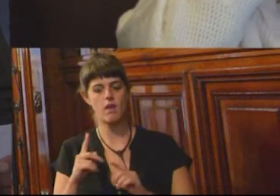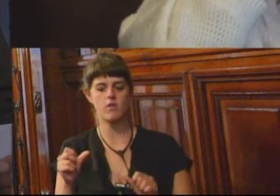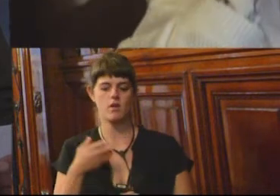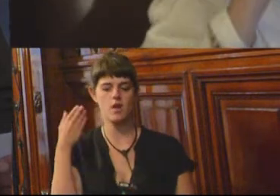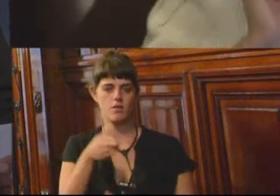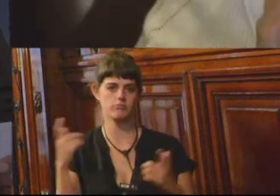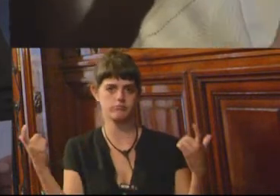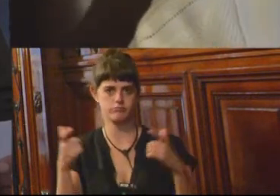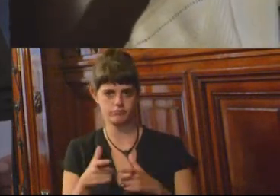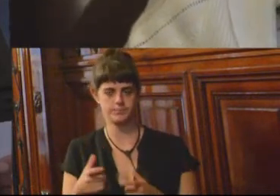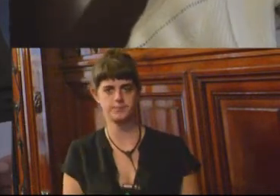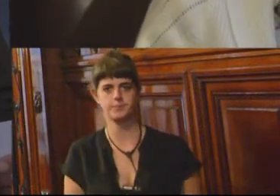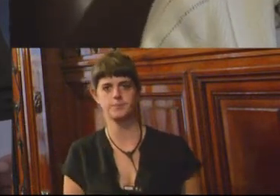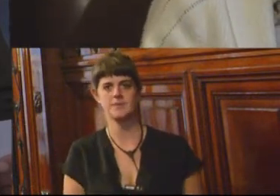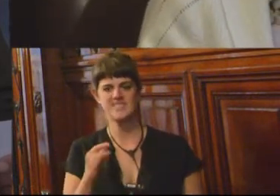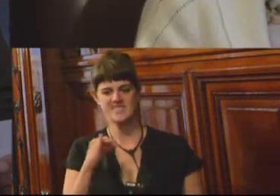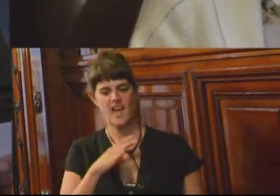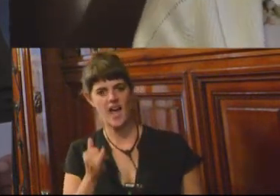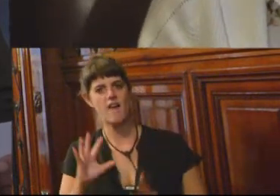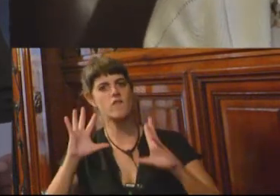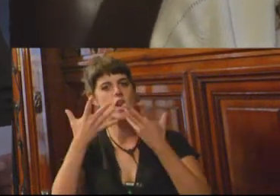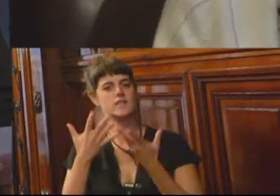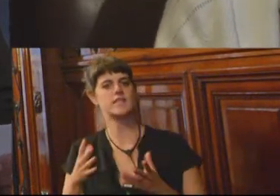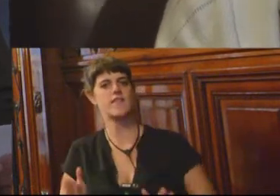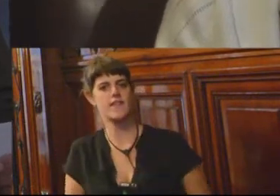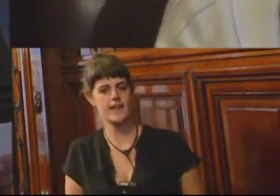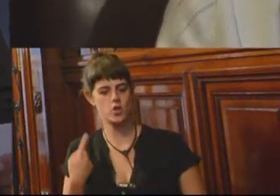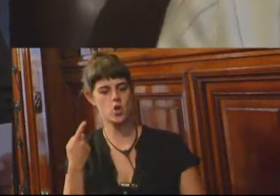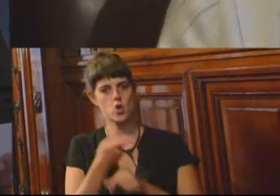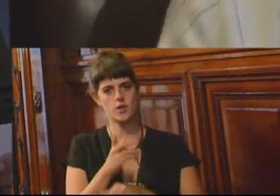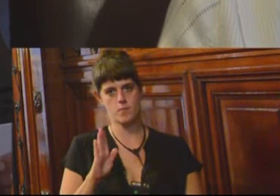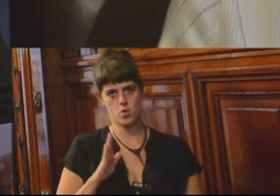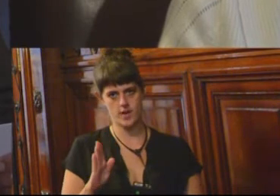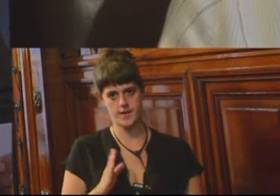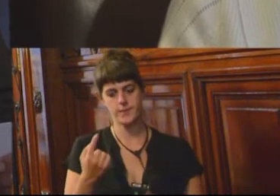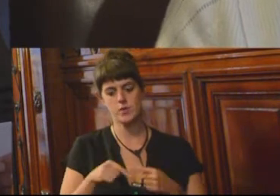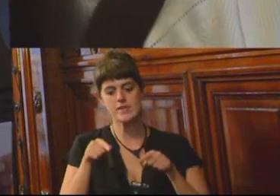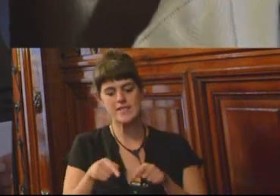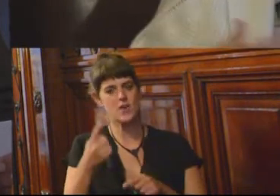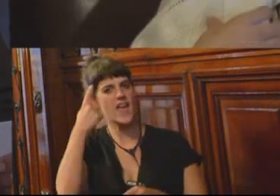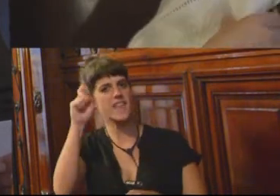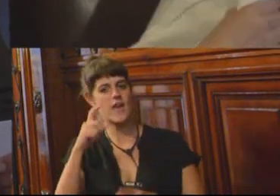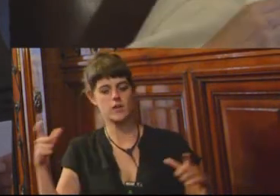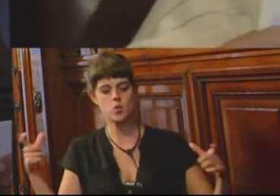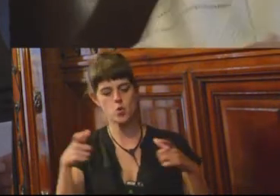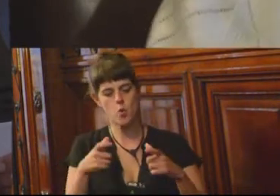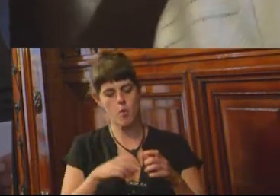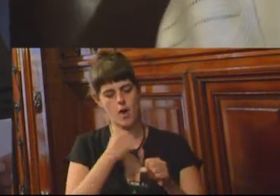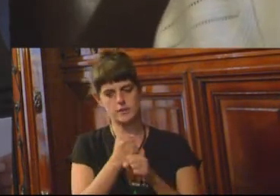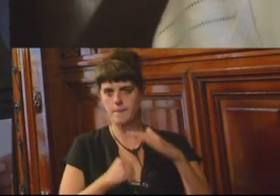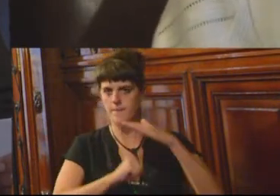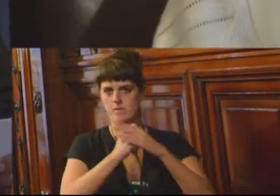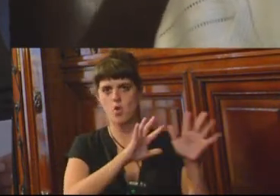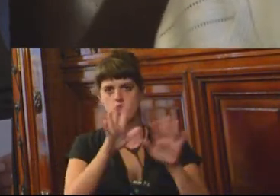con varones imputados de delitos de violencia de género contra la mujer e intrafamiliar. Se trata de establecer grupos de hasta 10 detenidos que concurren dos veces por